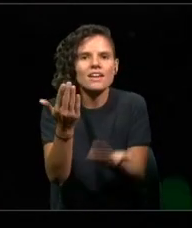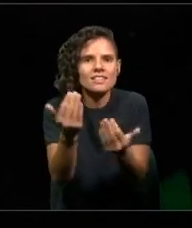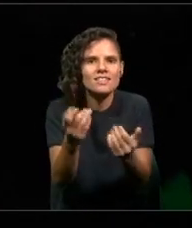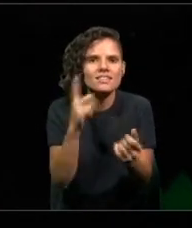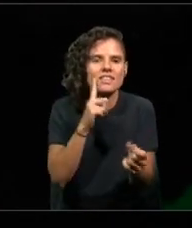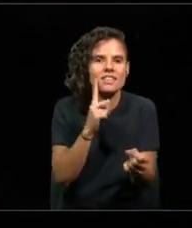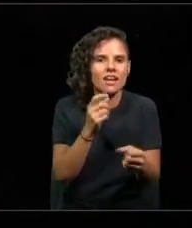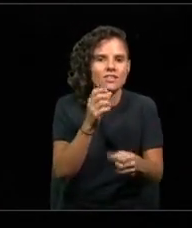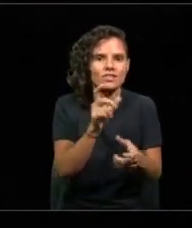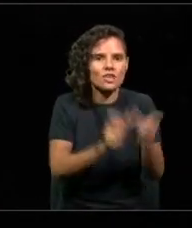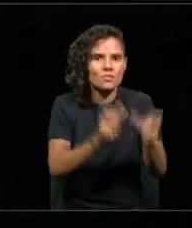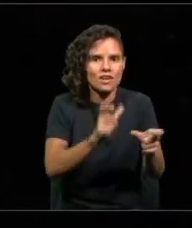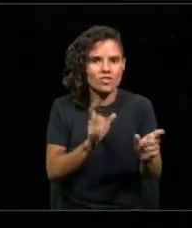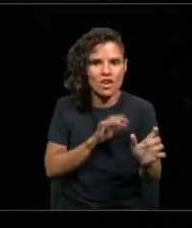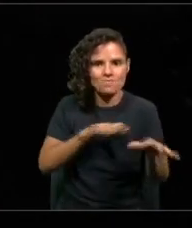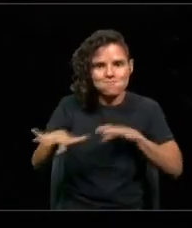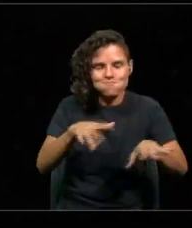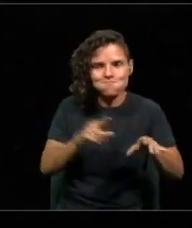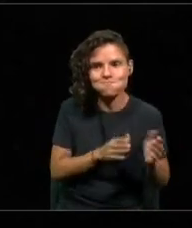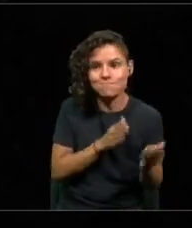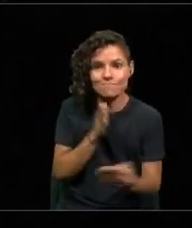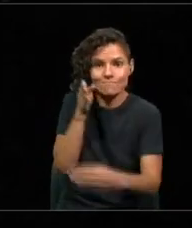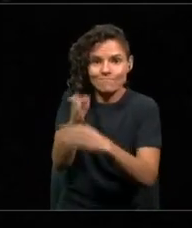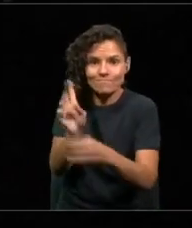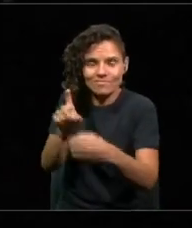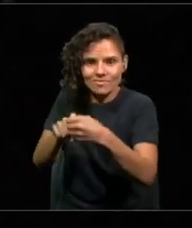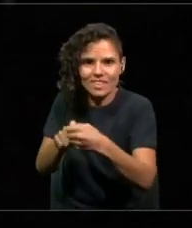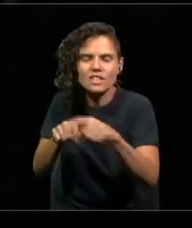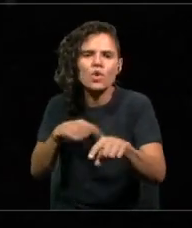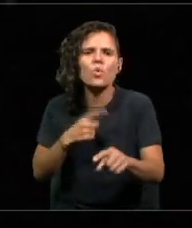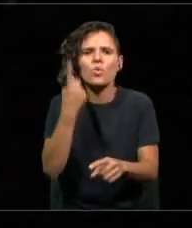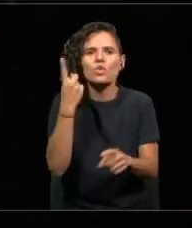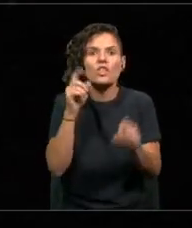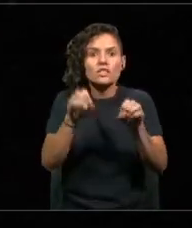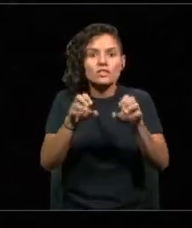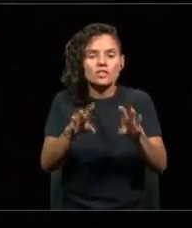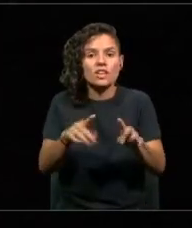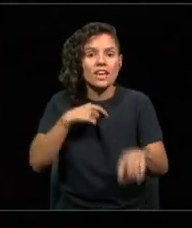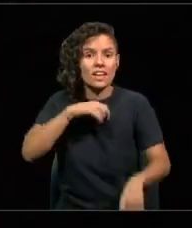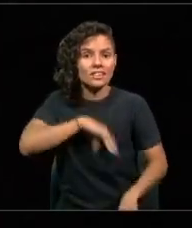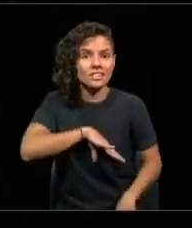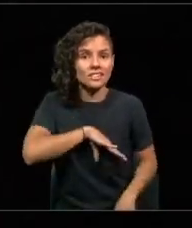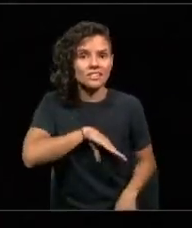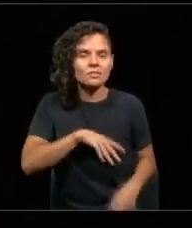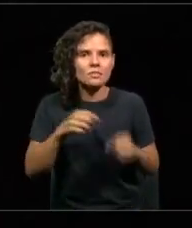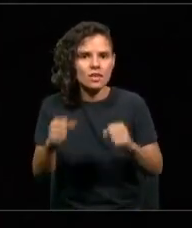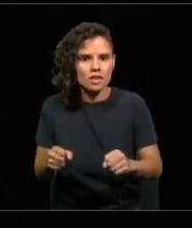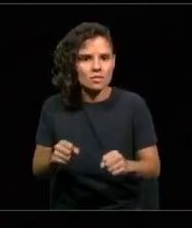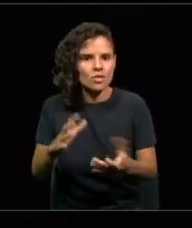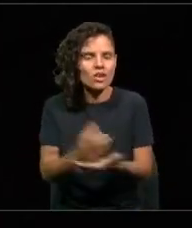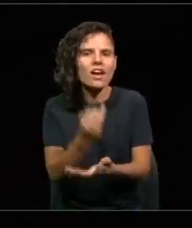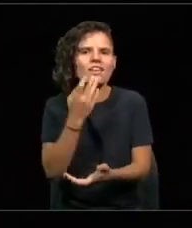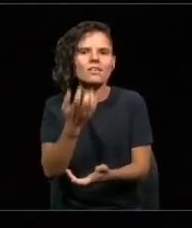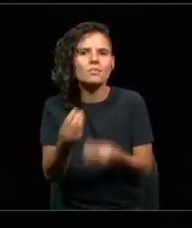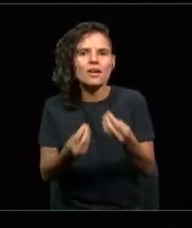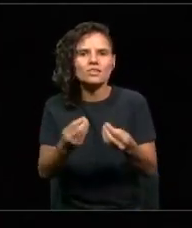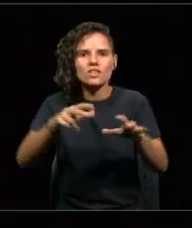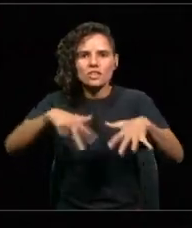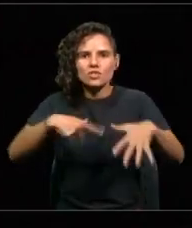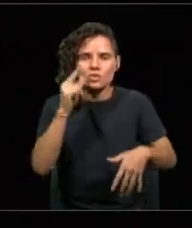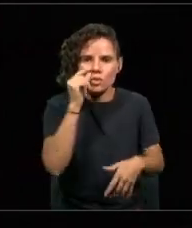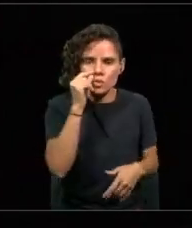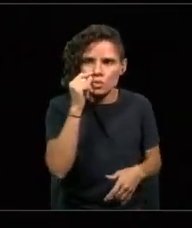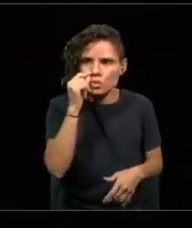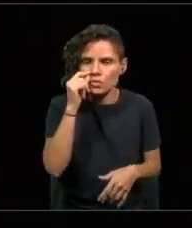sindicales. Y creo que quizás una de las lecciones que en Chile podemos sacar a partir de lo vivido desde el estallido del 18 de